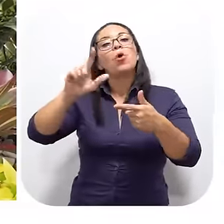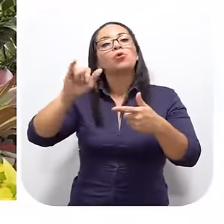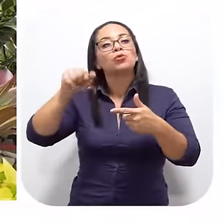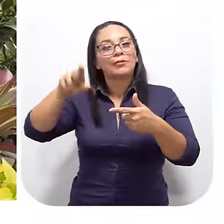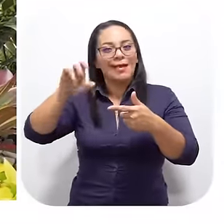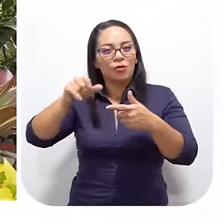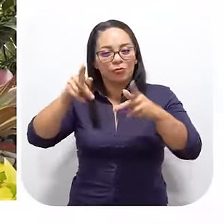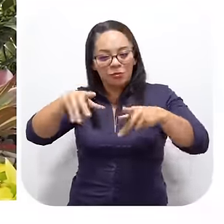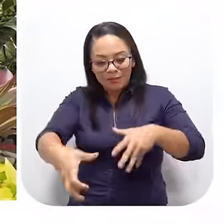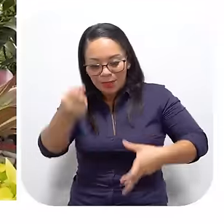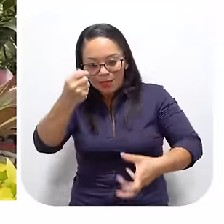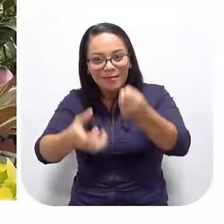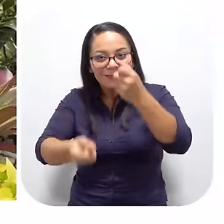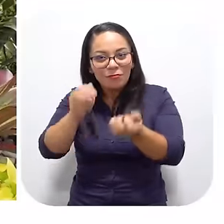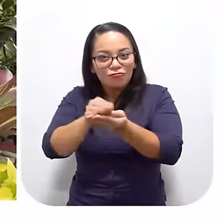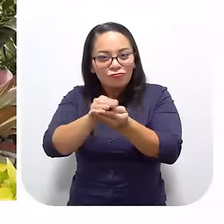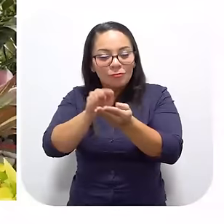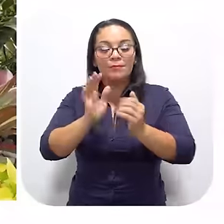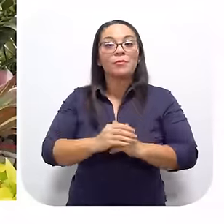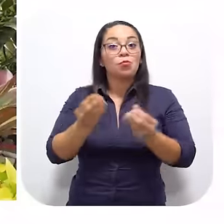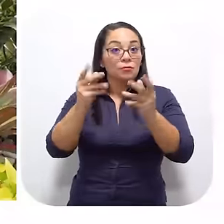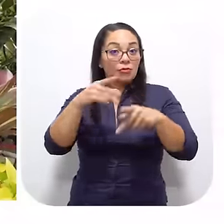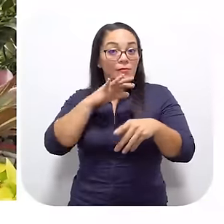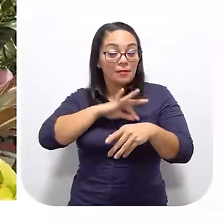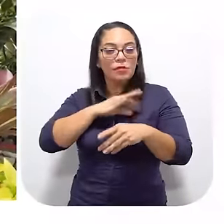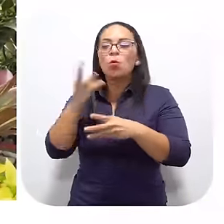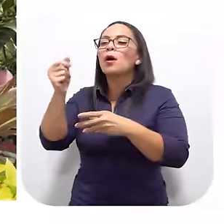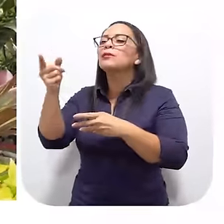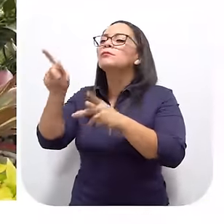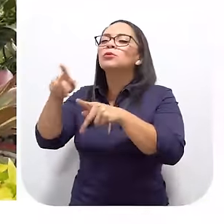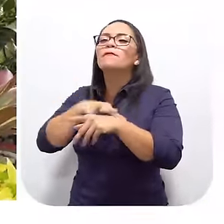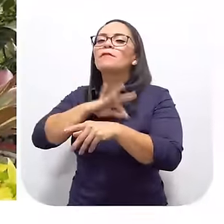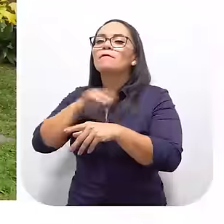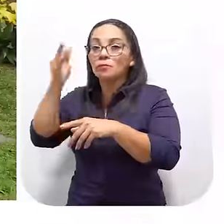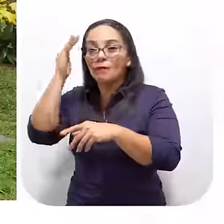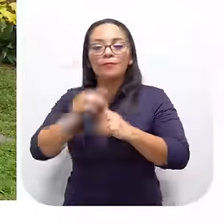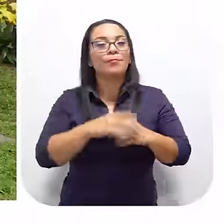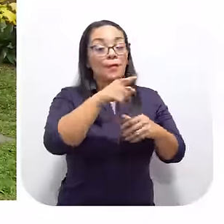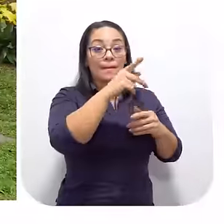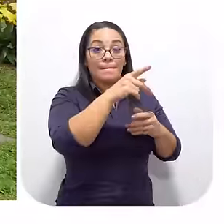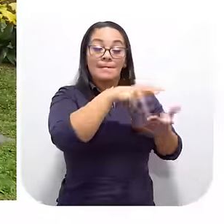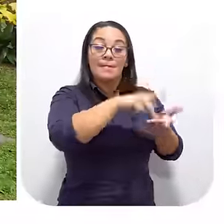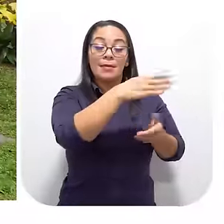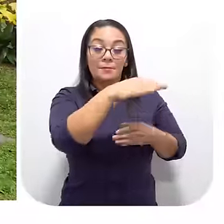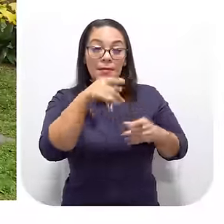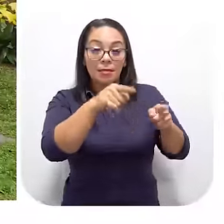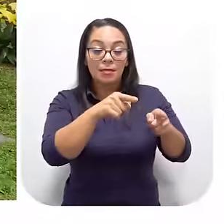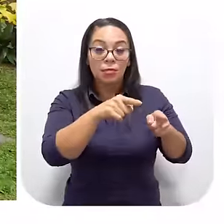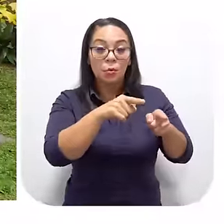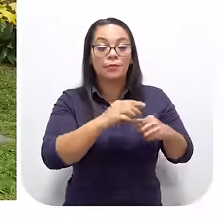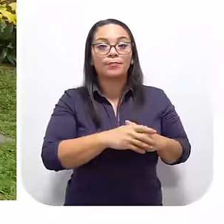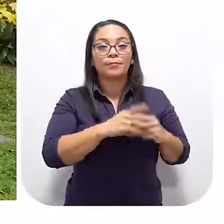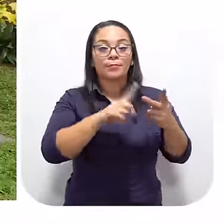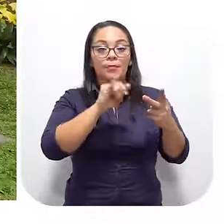Molusqueros Y cuánta gente Se está beneficiando De esto Ustedes tienen Alguna idea Ya Bueno Estamos con El Parque Marino